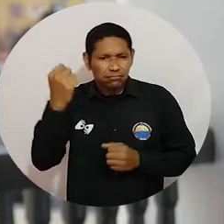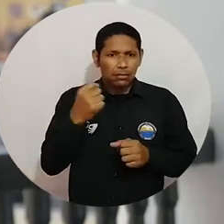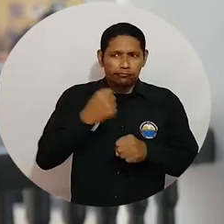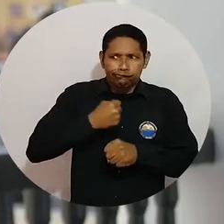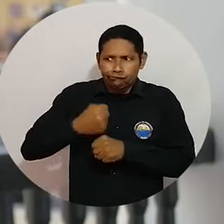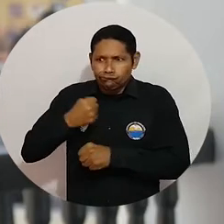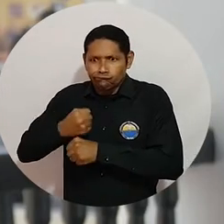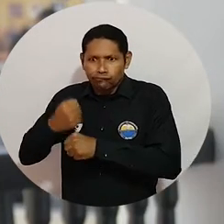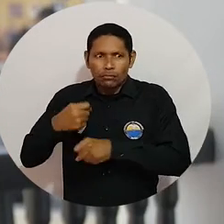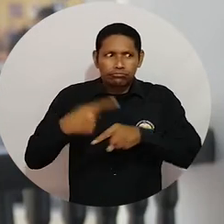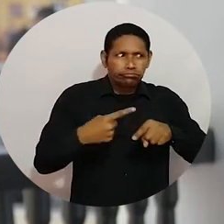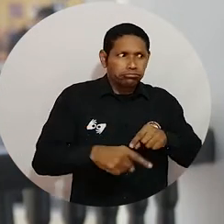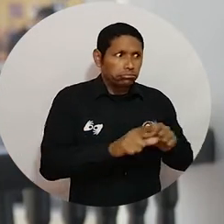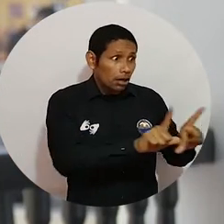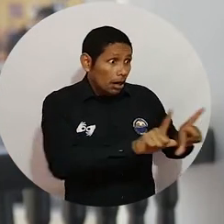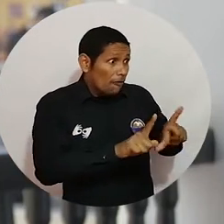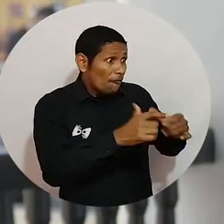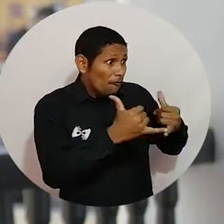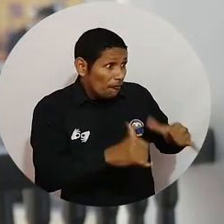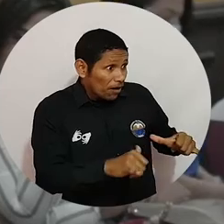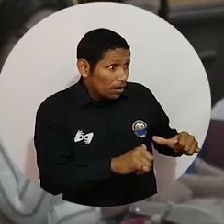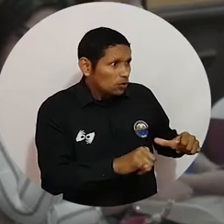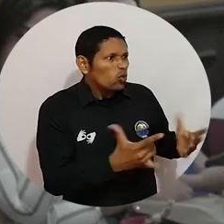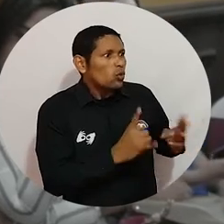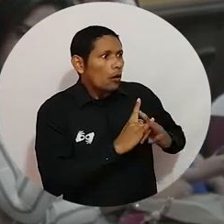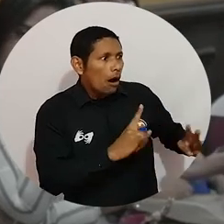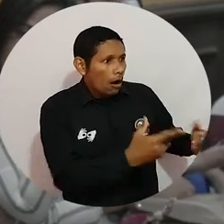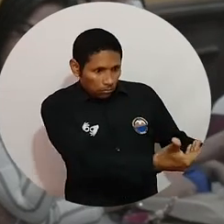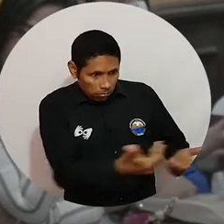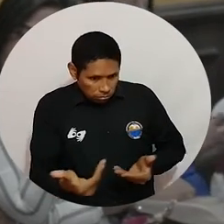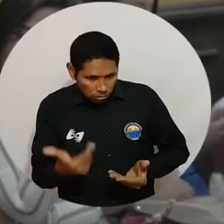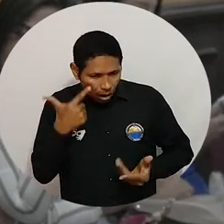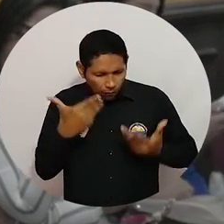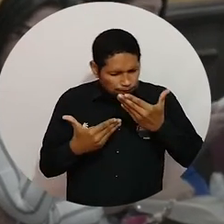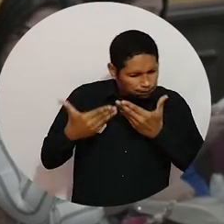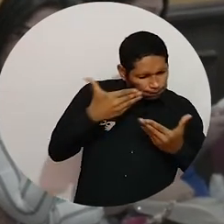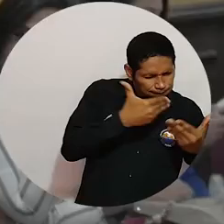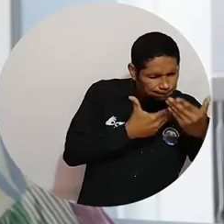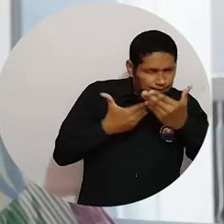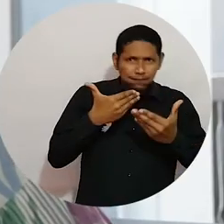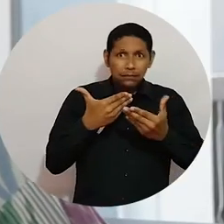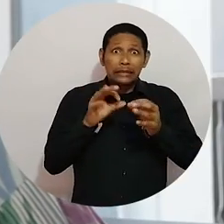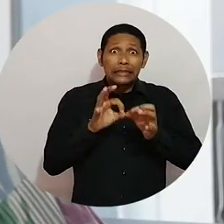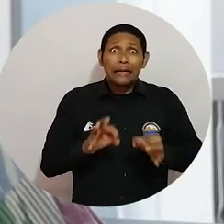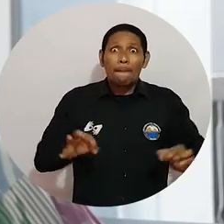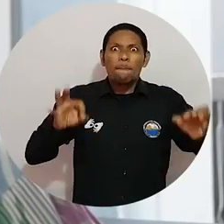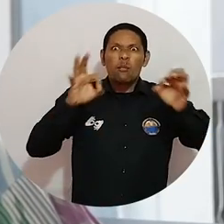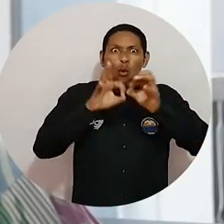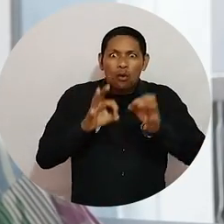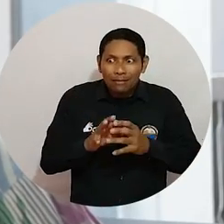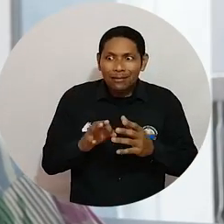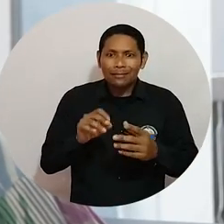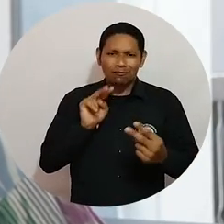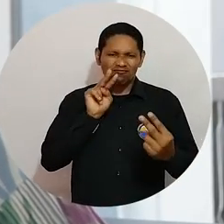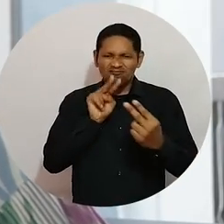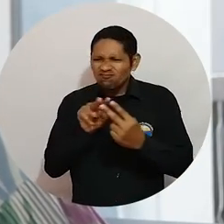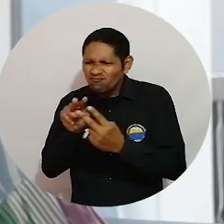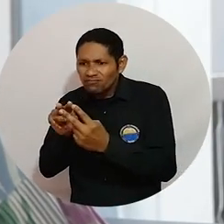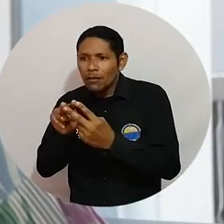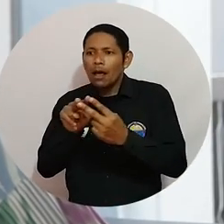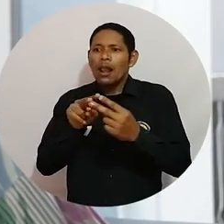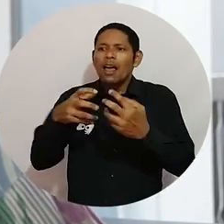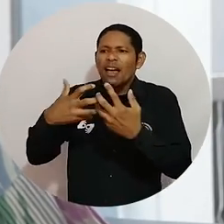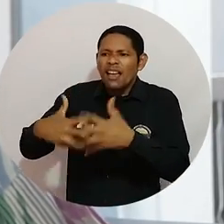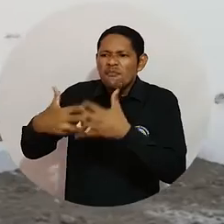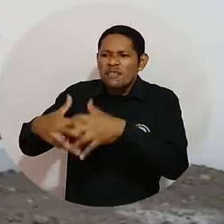los empresarios, el sector productivo de nuestros egresados y de nuestros practicantes. Es necesario conocer de primera